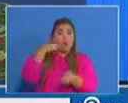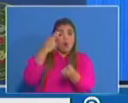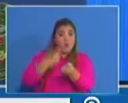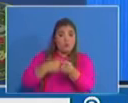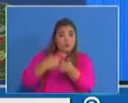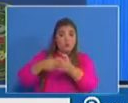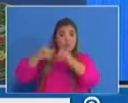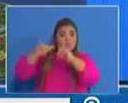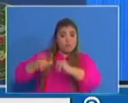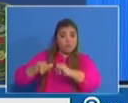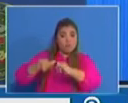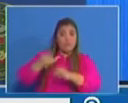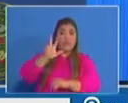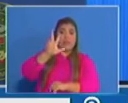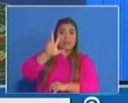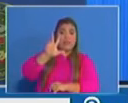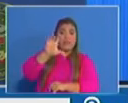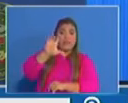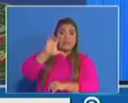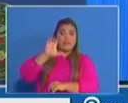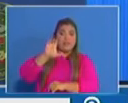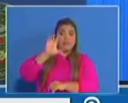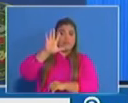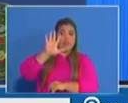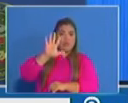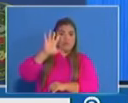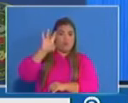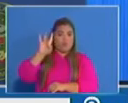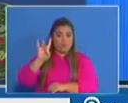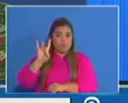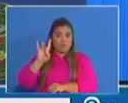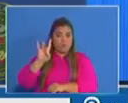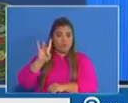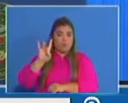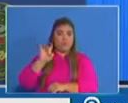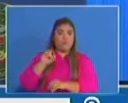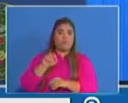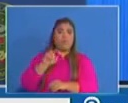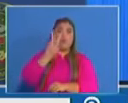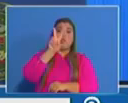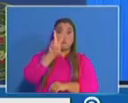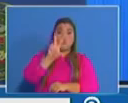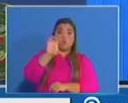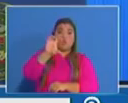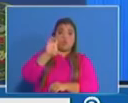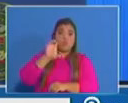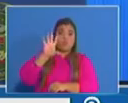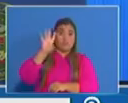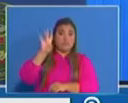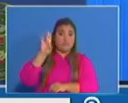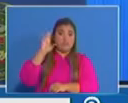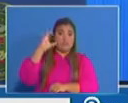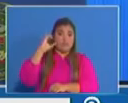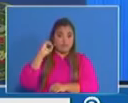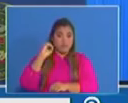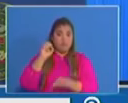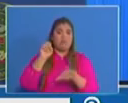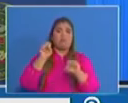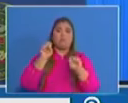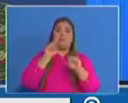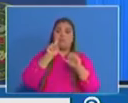358, de los cuales 270 se encuentran en salas,